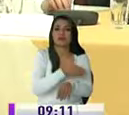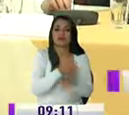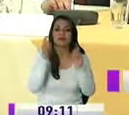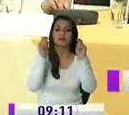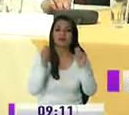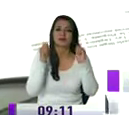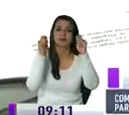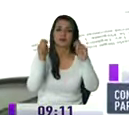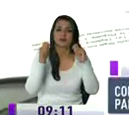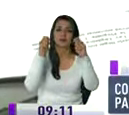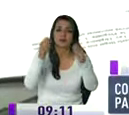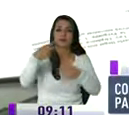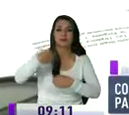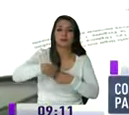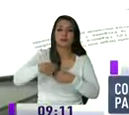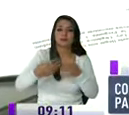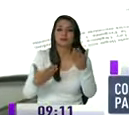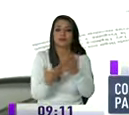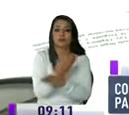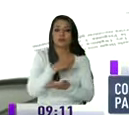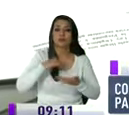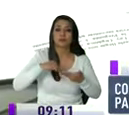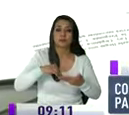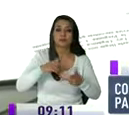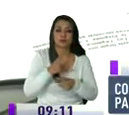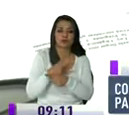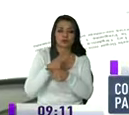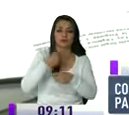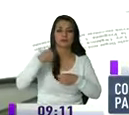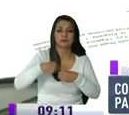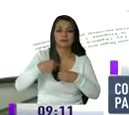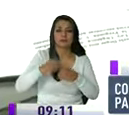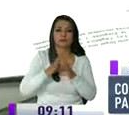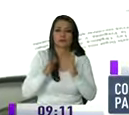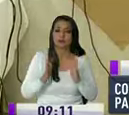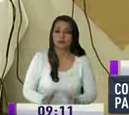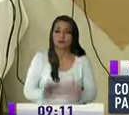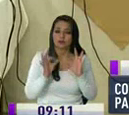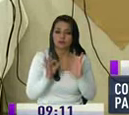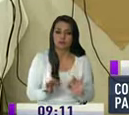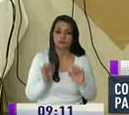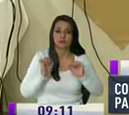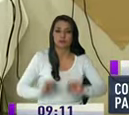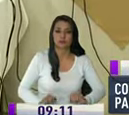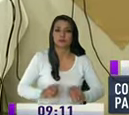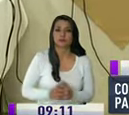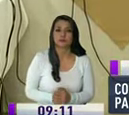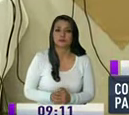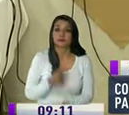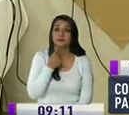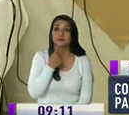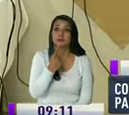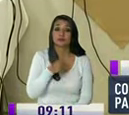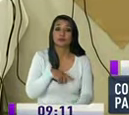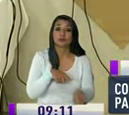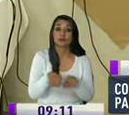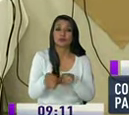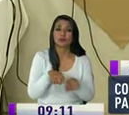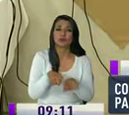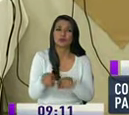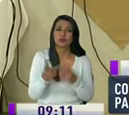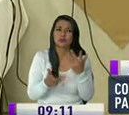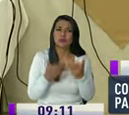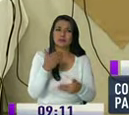formarán parte de la elección de los nuevos miembros del consejo de participación ciudadano definitivo Es que acá dicen que ese concurso podría